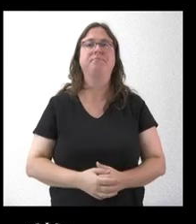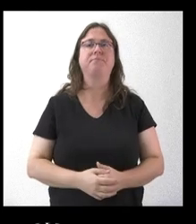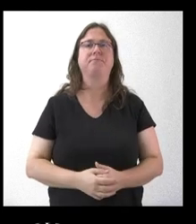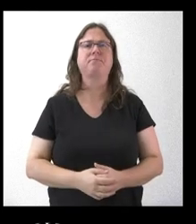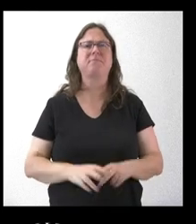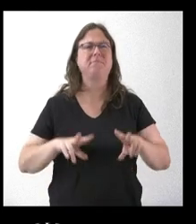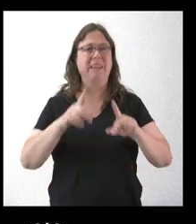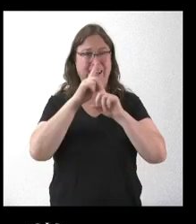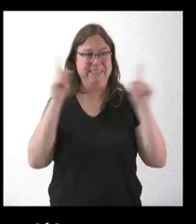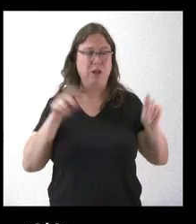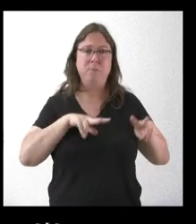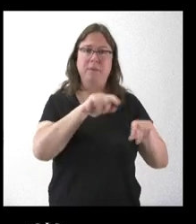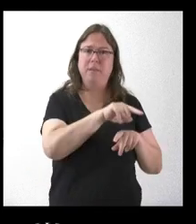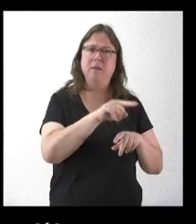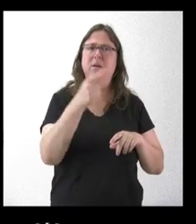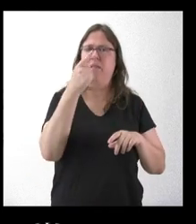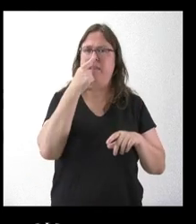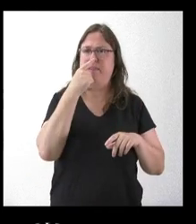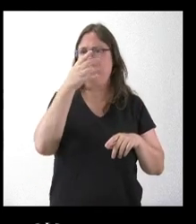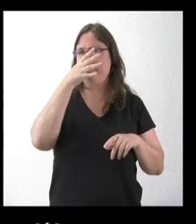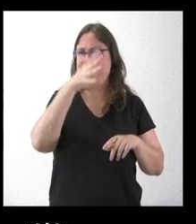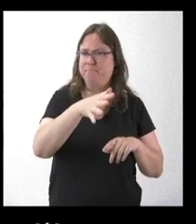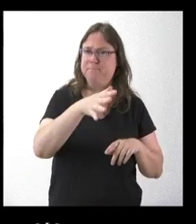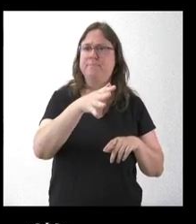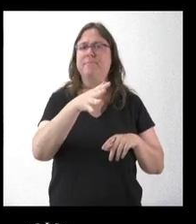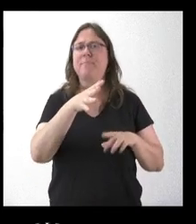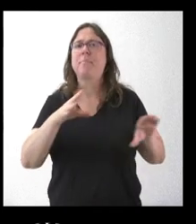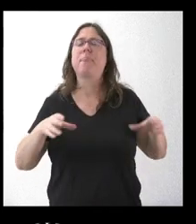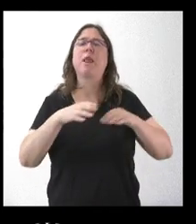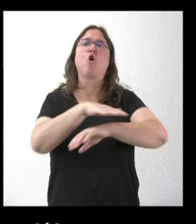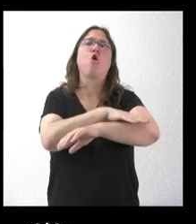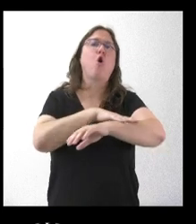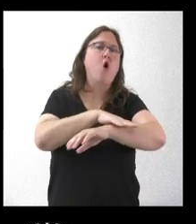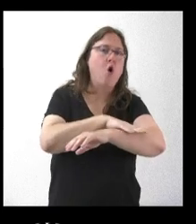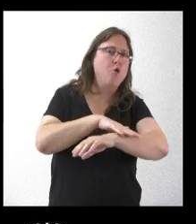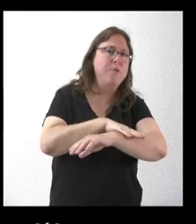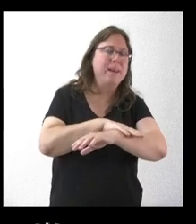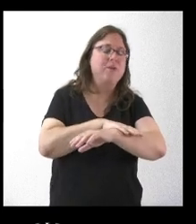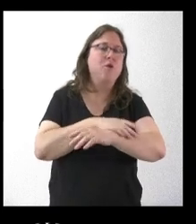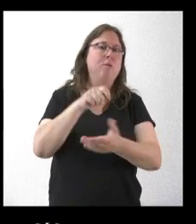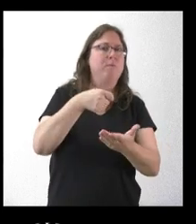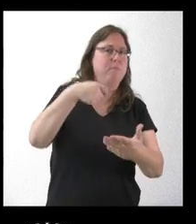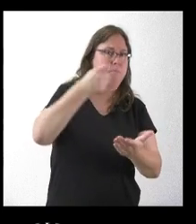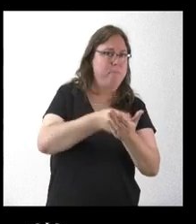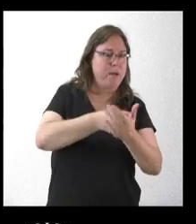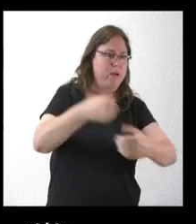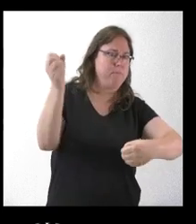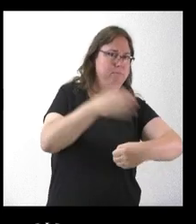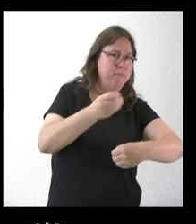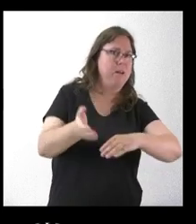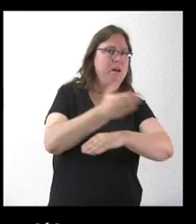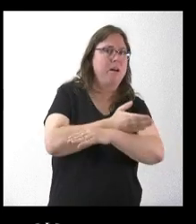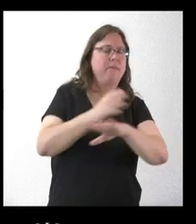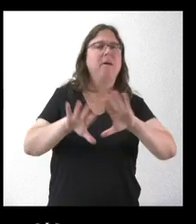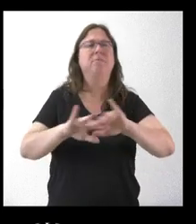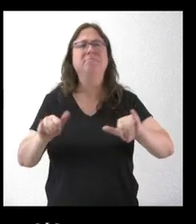a principios de año denunció una diferencia entre lo informado por el Gobierno de las entregas a cuenta y lo que recibían, llevamos ya cinco meses, hace ya tiempo que no